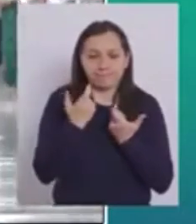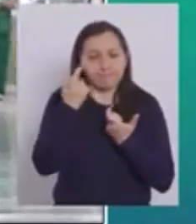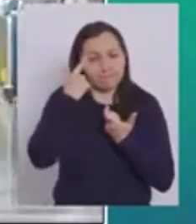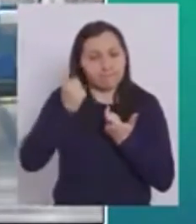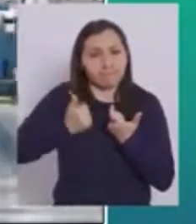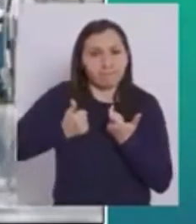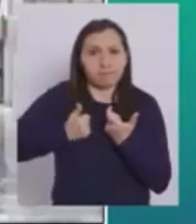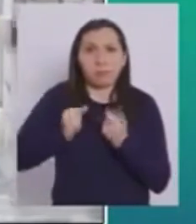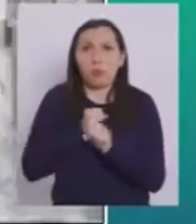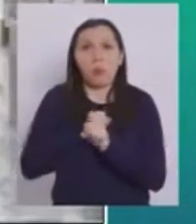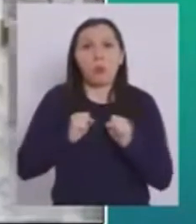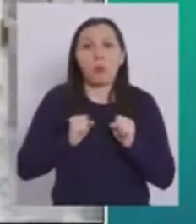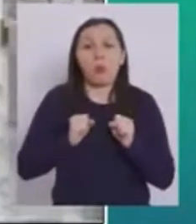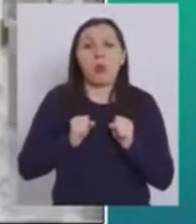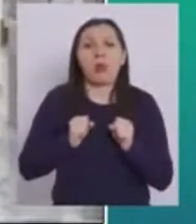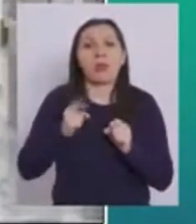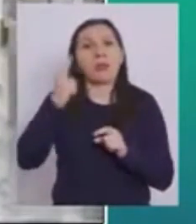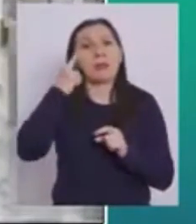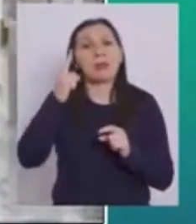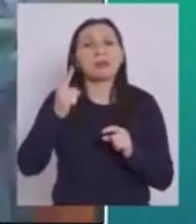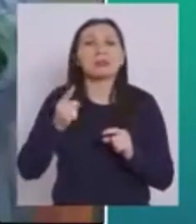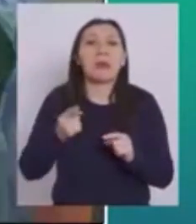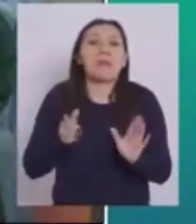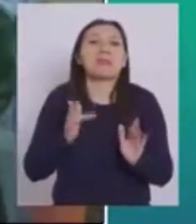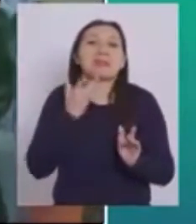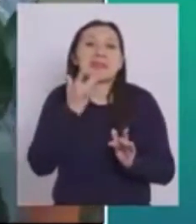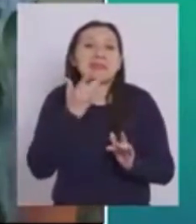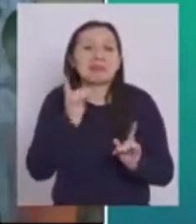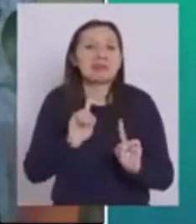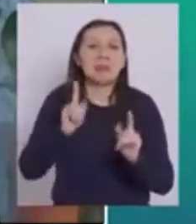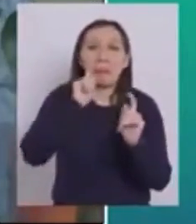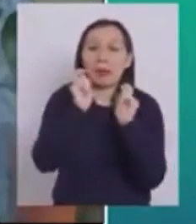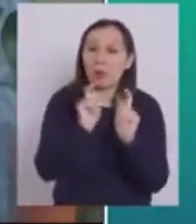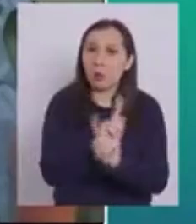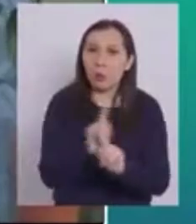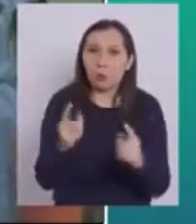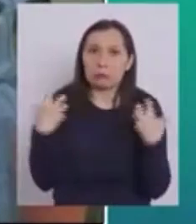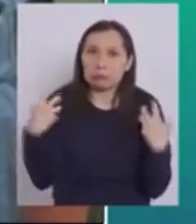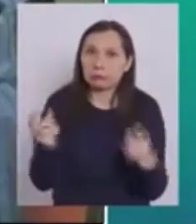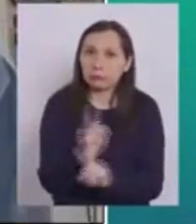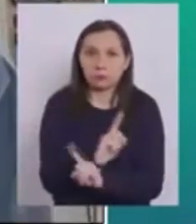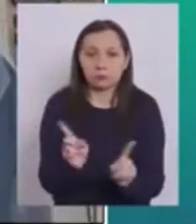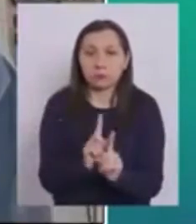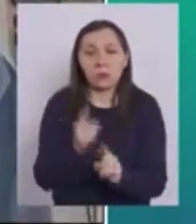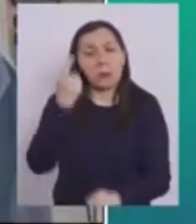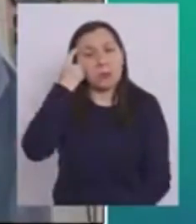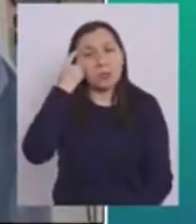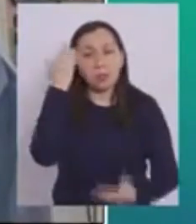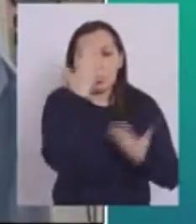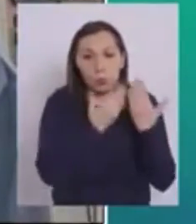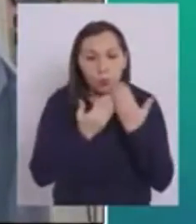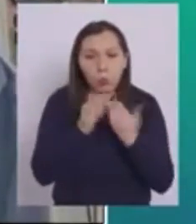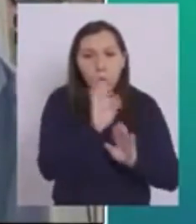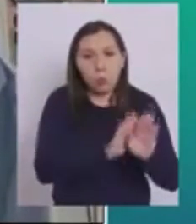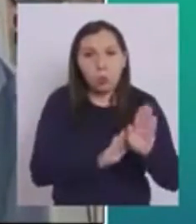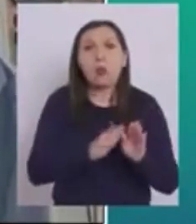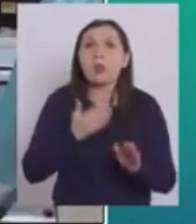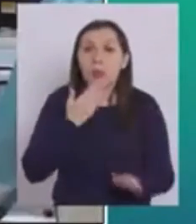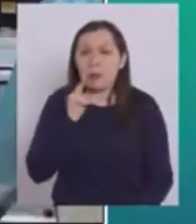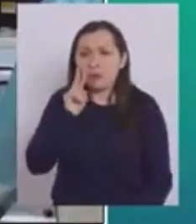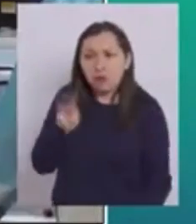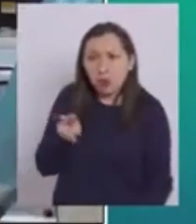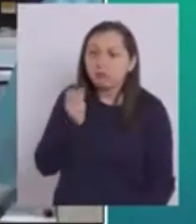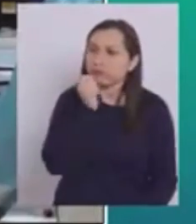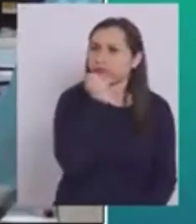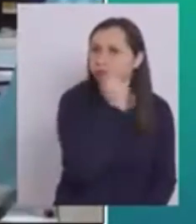autocuidado Y no podemos seguir tomando como si no hubiera un riesgo Y es por eso que no solamente sigamos cuidando Pero también